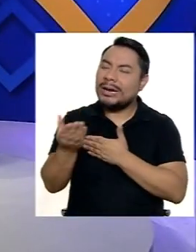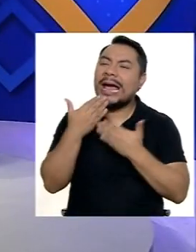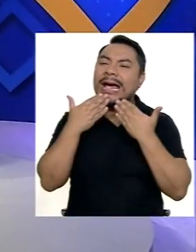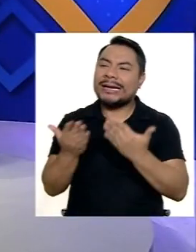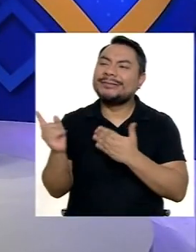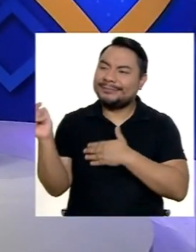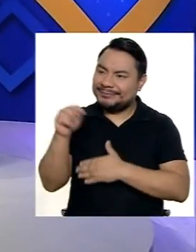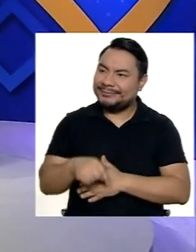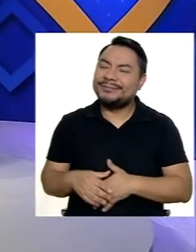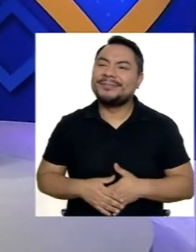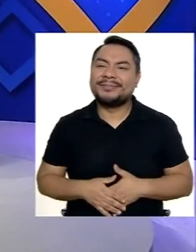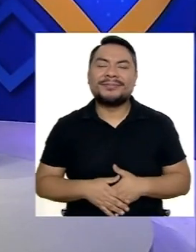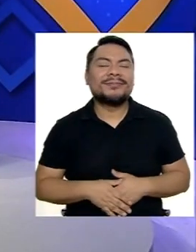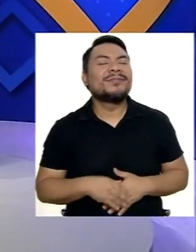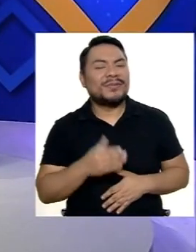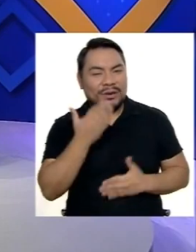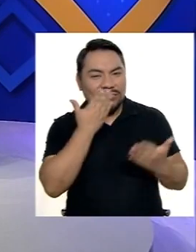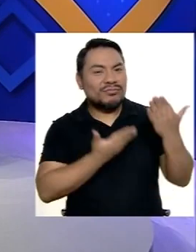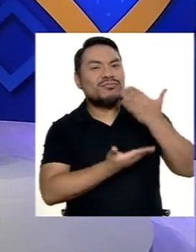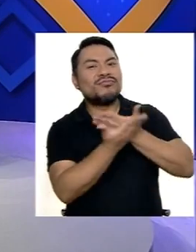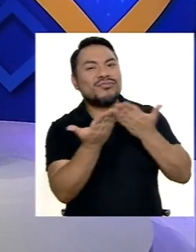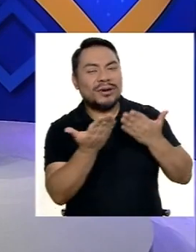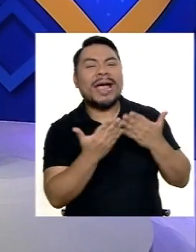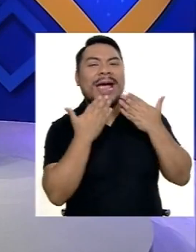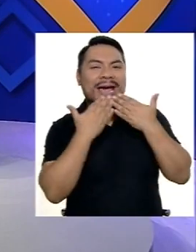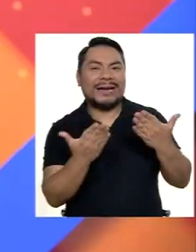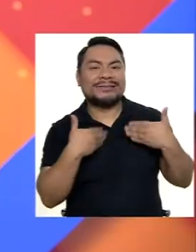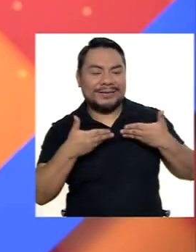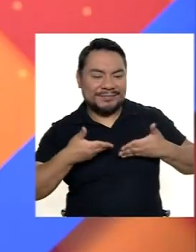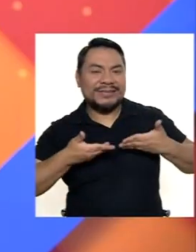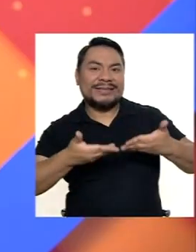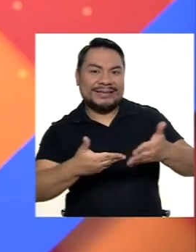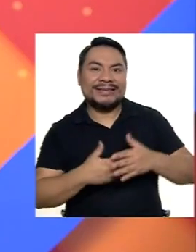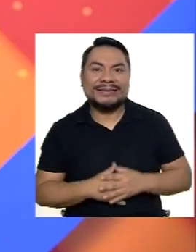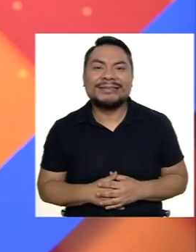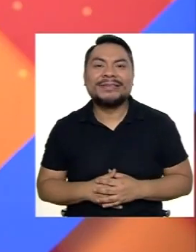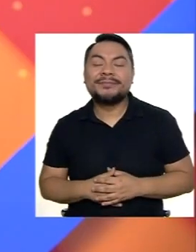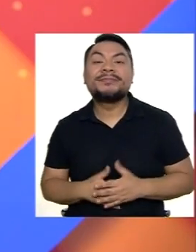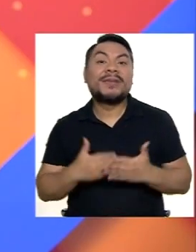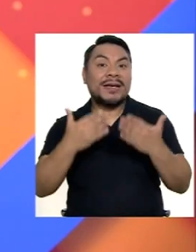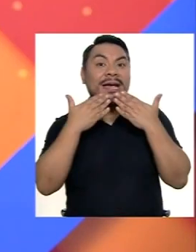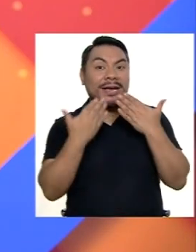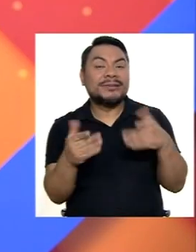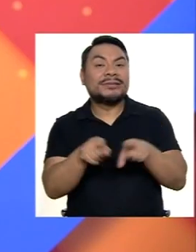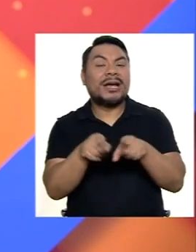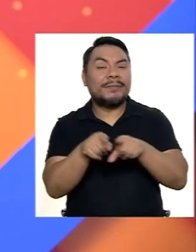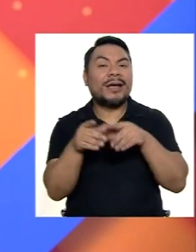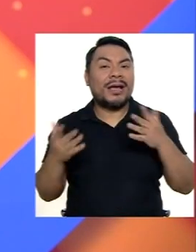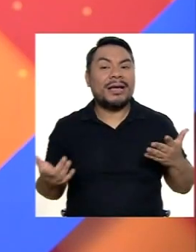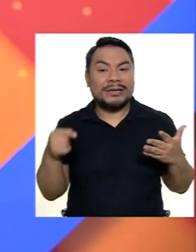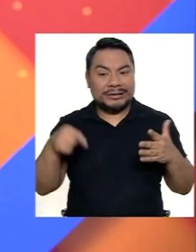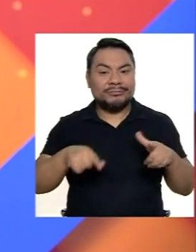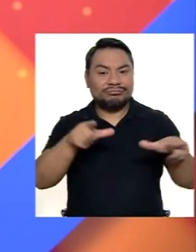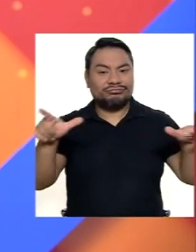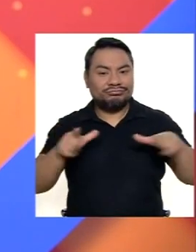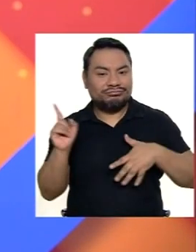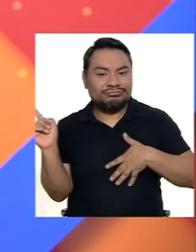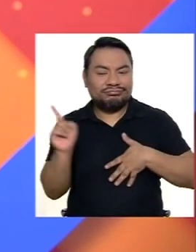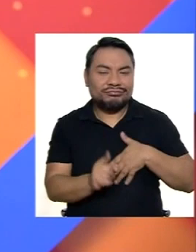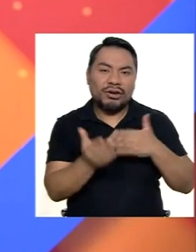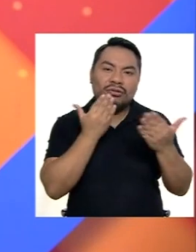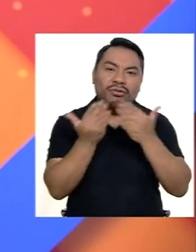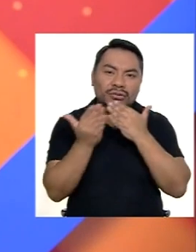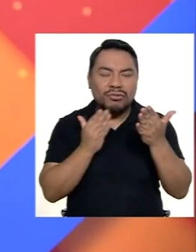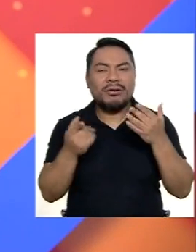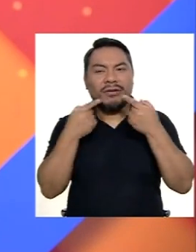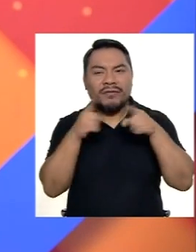Gracias por estar con nosotros Muy buenos días Muchas gracias Por la invitación Gracias por brindarnos Este espacio El